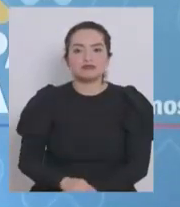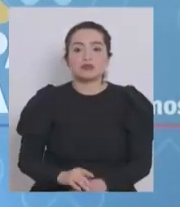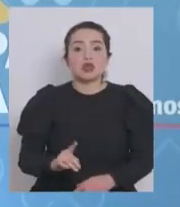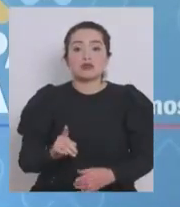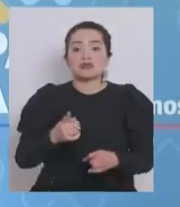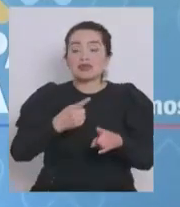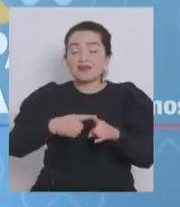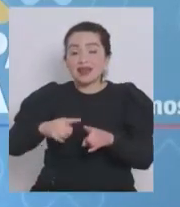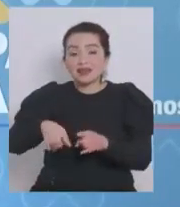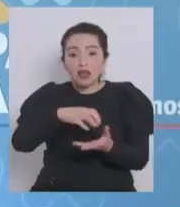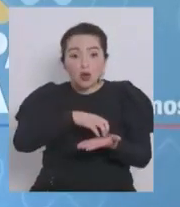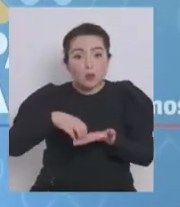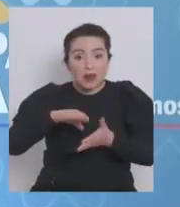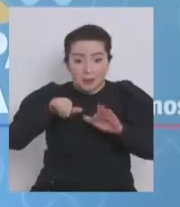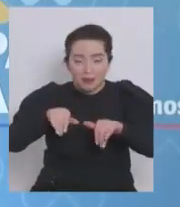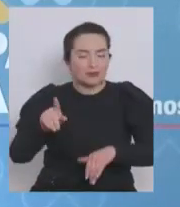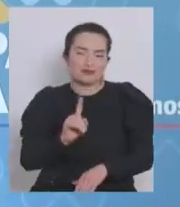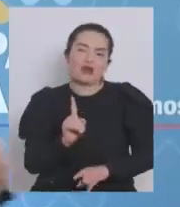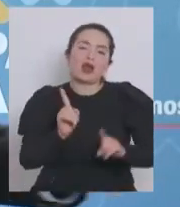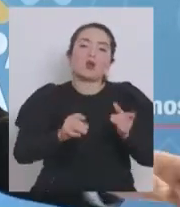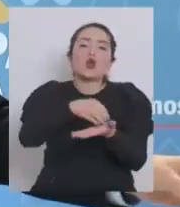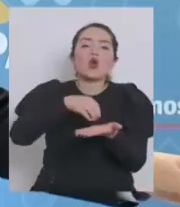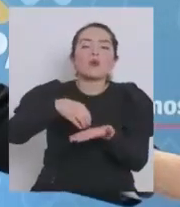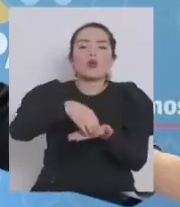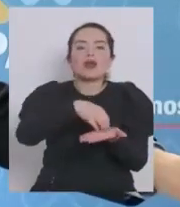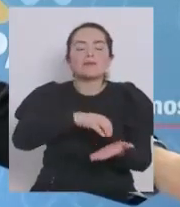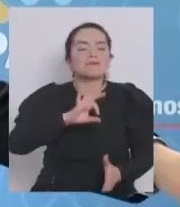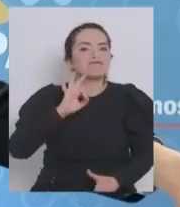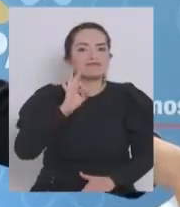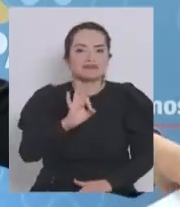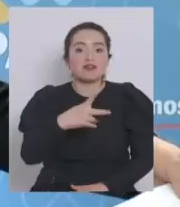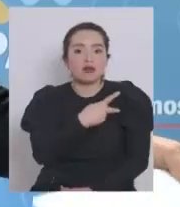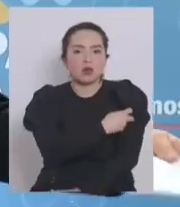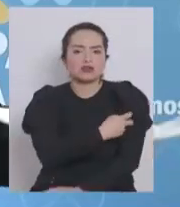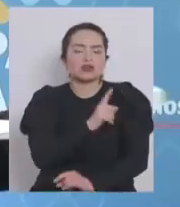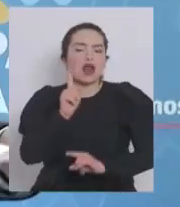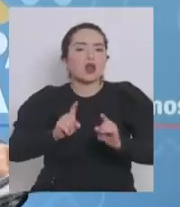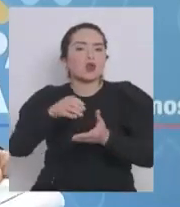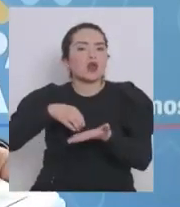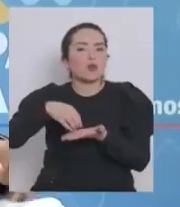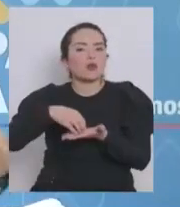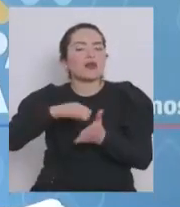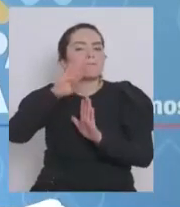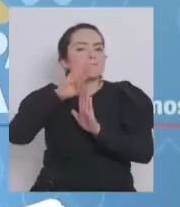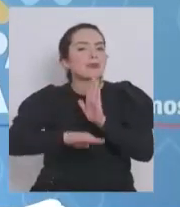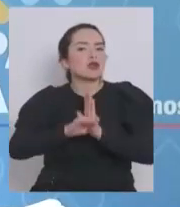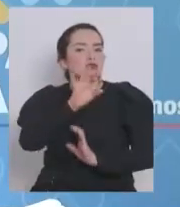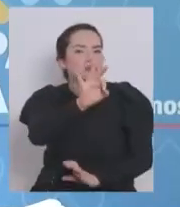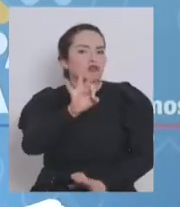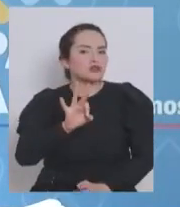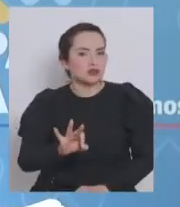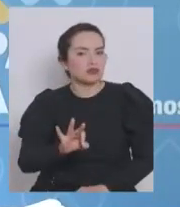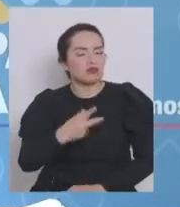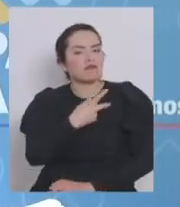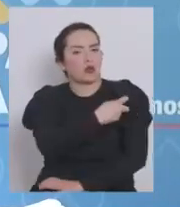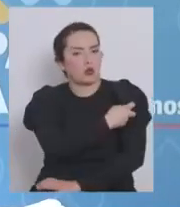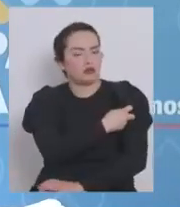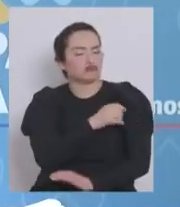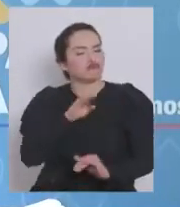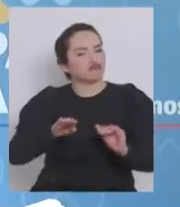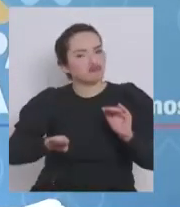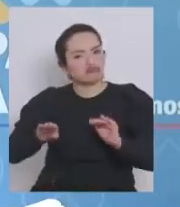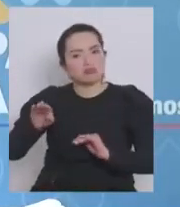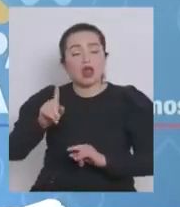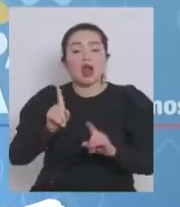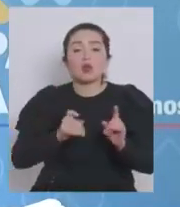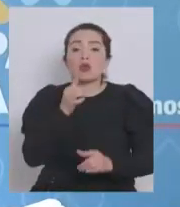para todas las comunas. Hay comunas que tienen una excelente vacunación y otras que tienen menos porcentaje de vacunación. Algunos